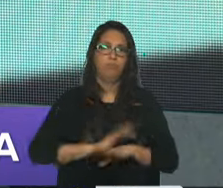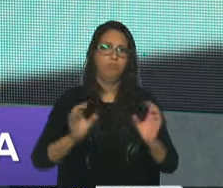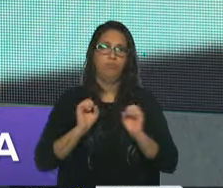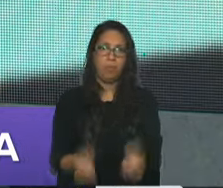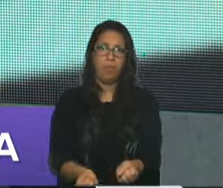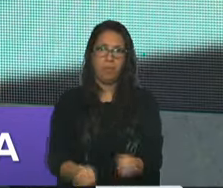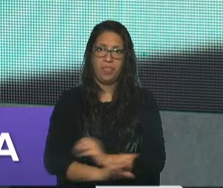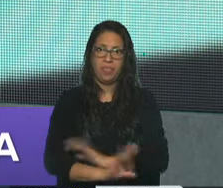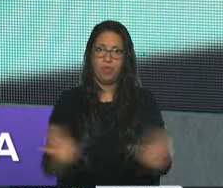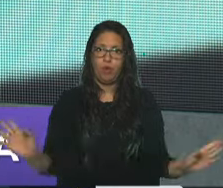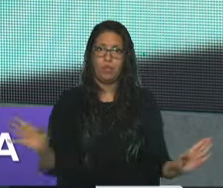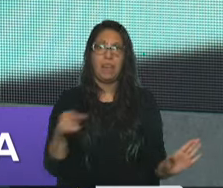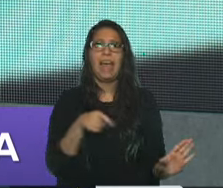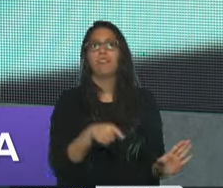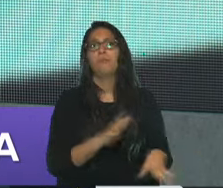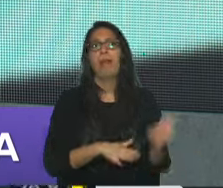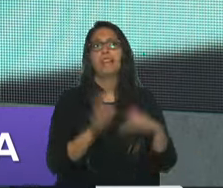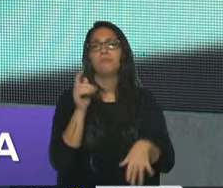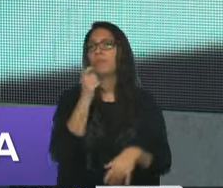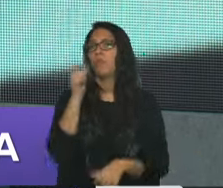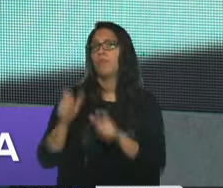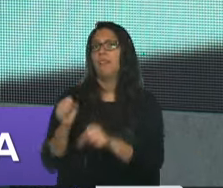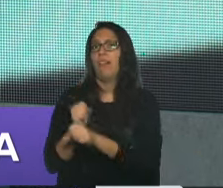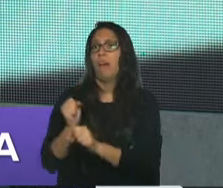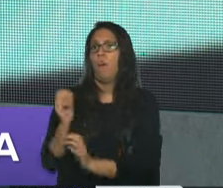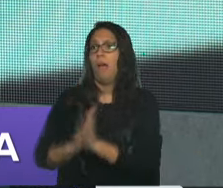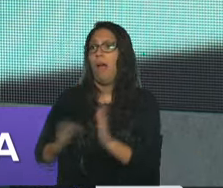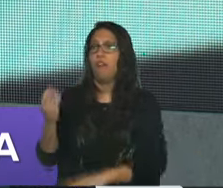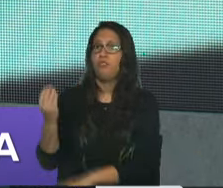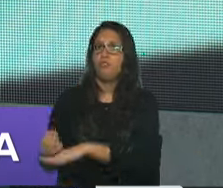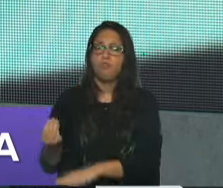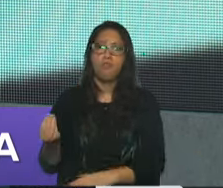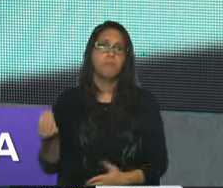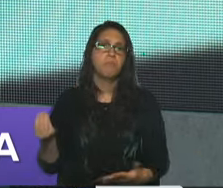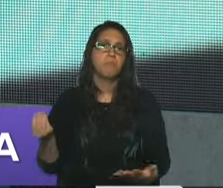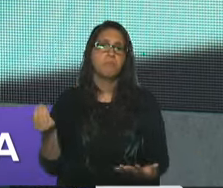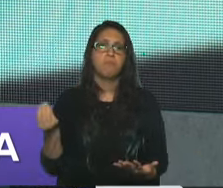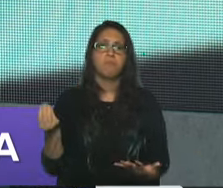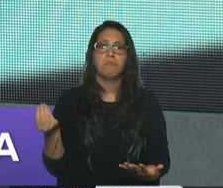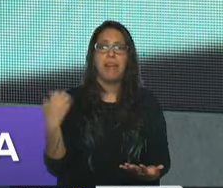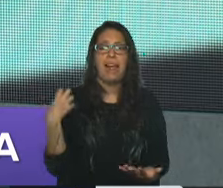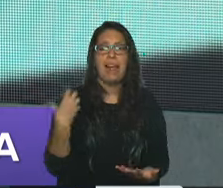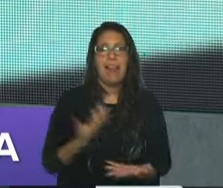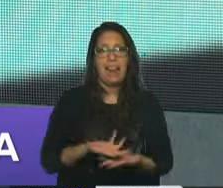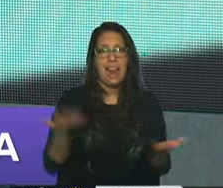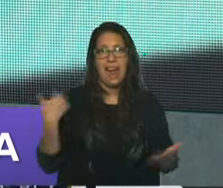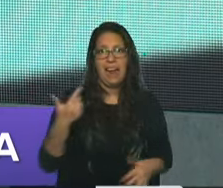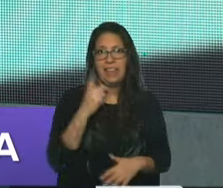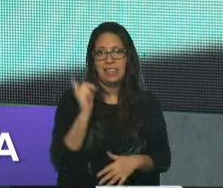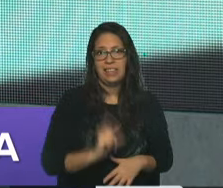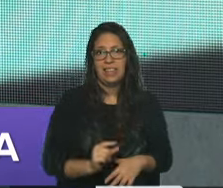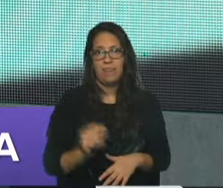Porque estamos en... Tenés un trabajo registrado. Básicamente. Tenés un trabajo registrado, aunque en la Argentina los trabajos registrados también son con